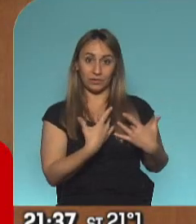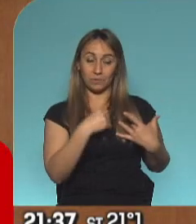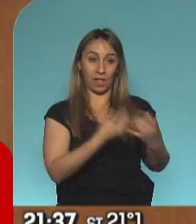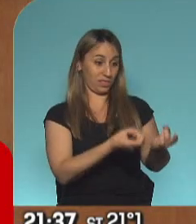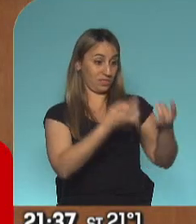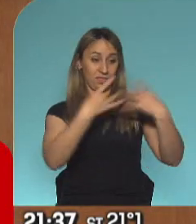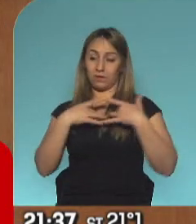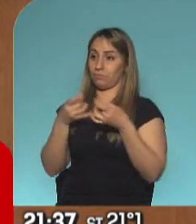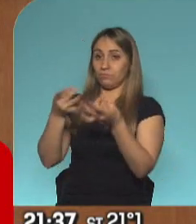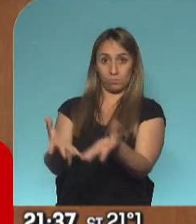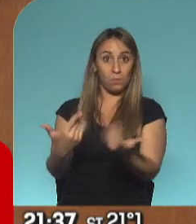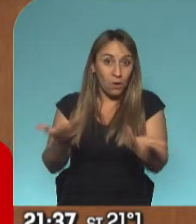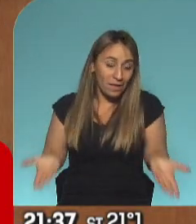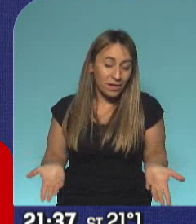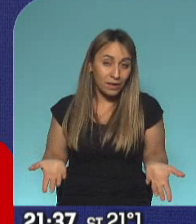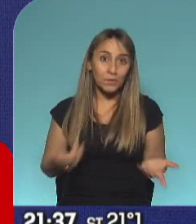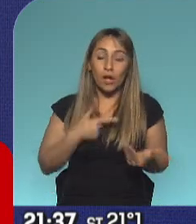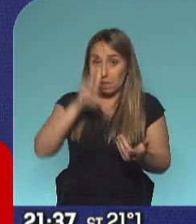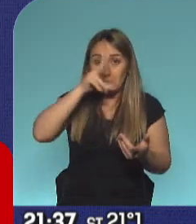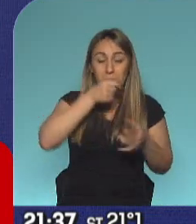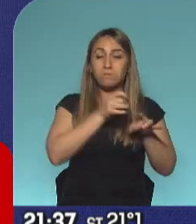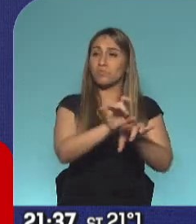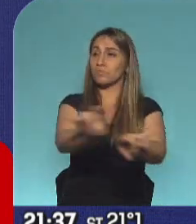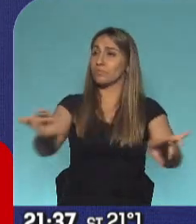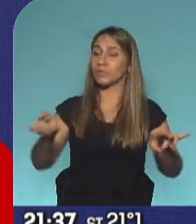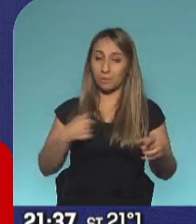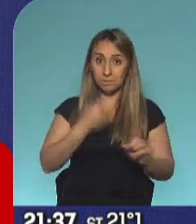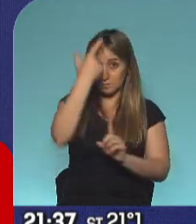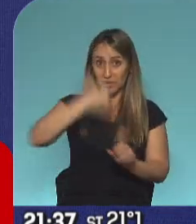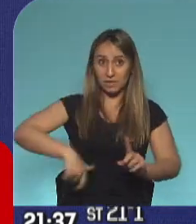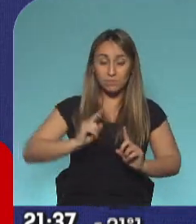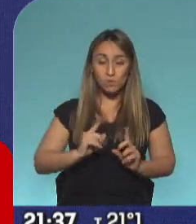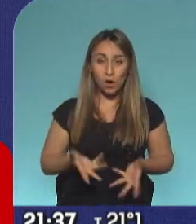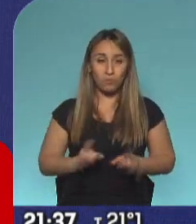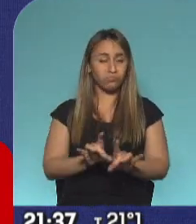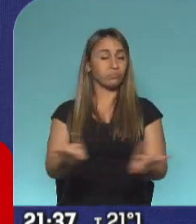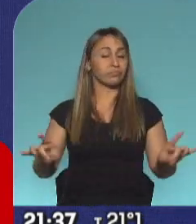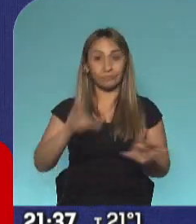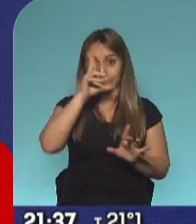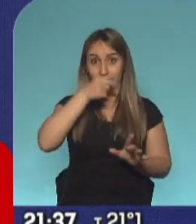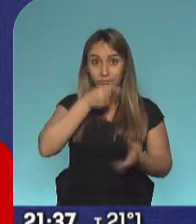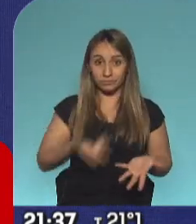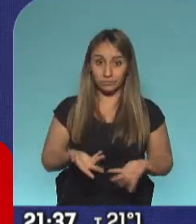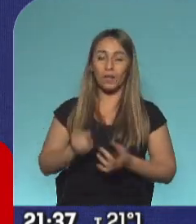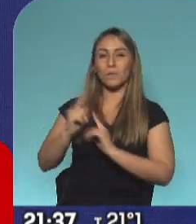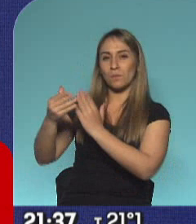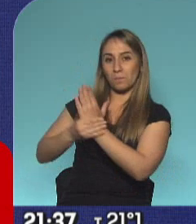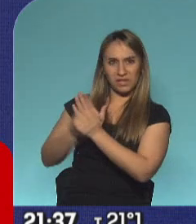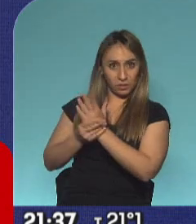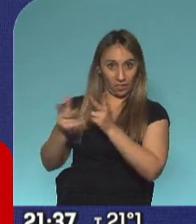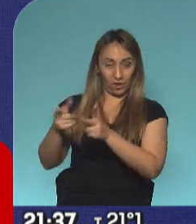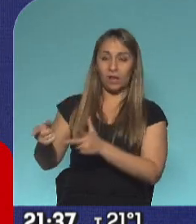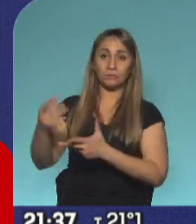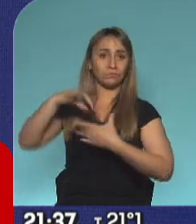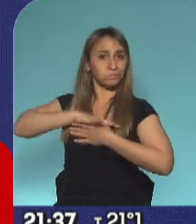los demás sin saberlo. Totalmente. Yo recién le comentaba al ministro que él estuvo infectado, pero tiene que continuar teniendo